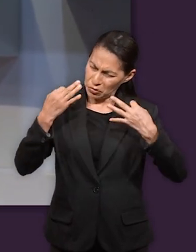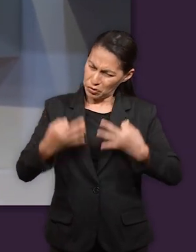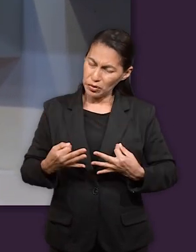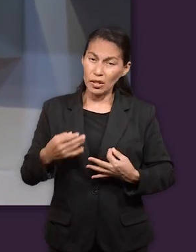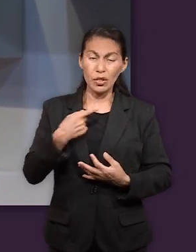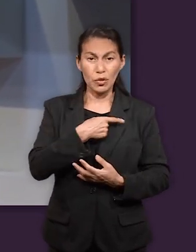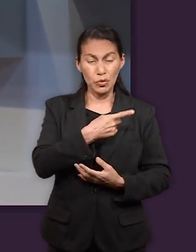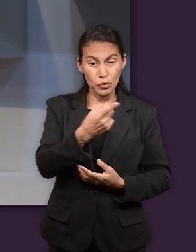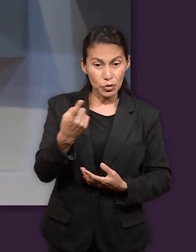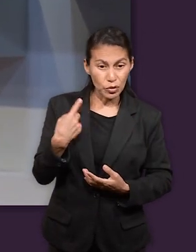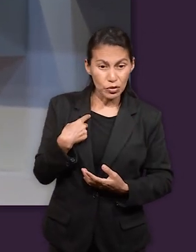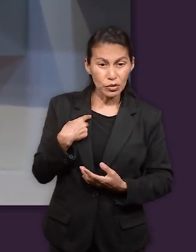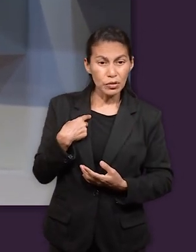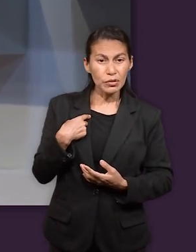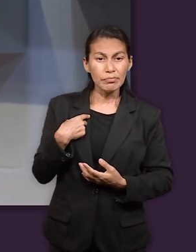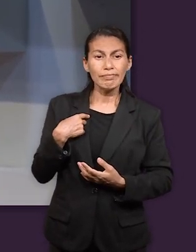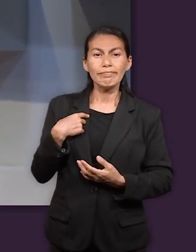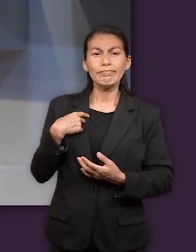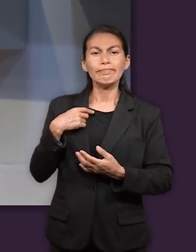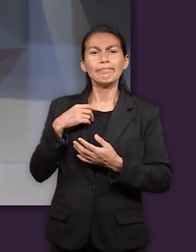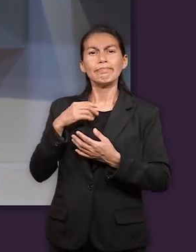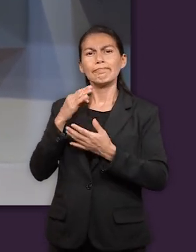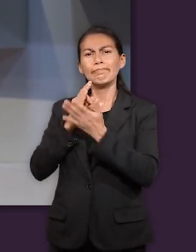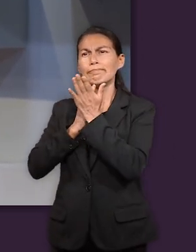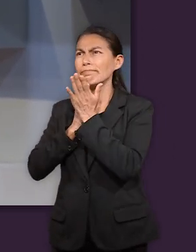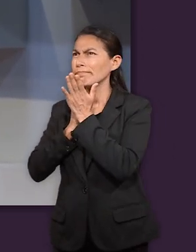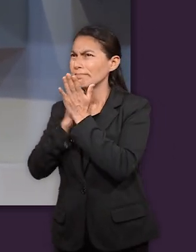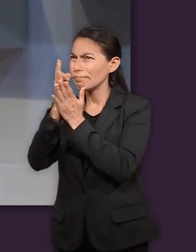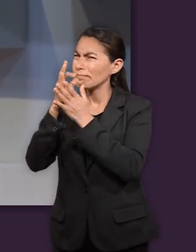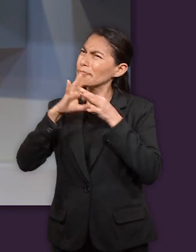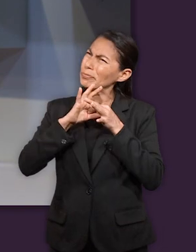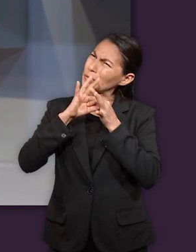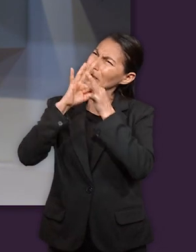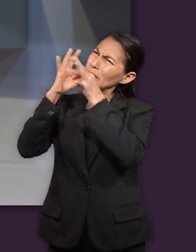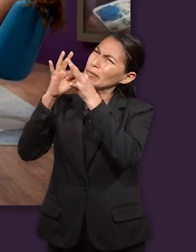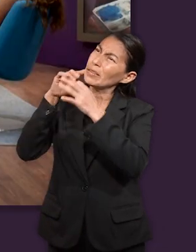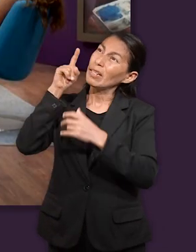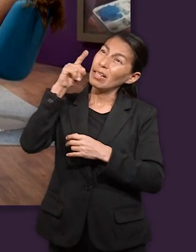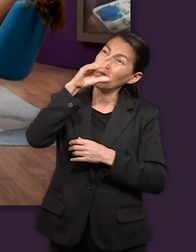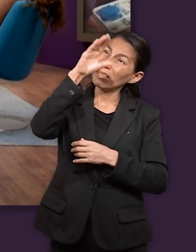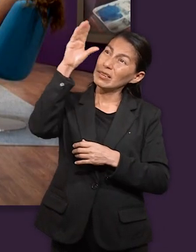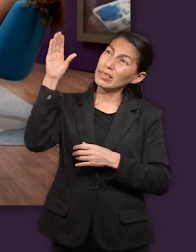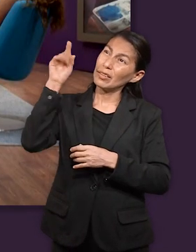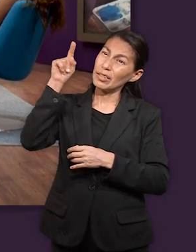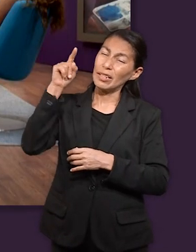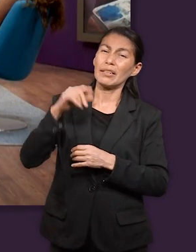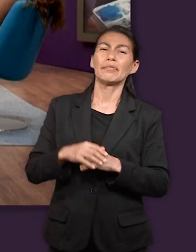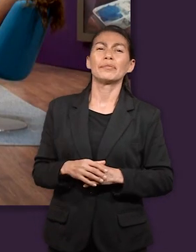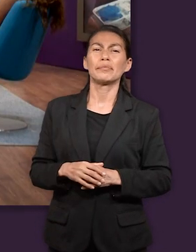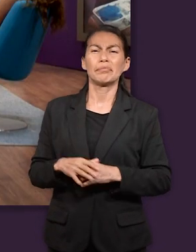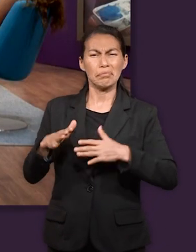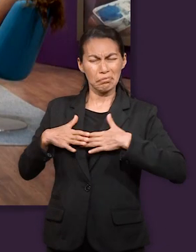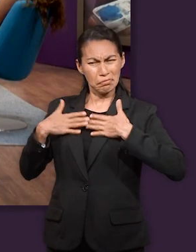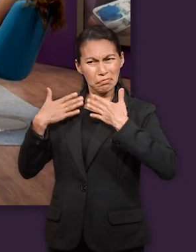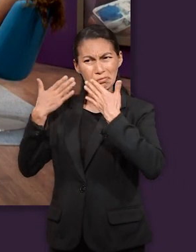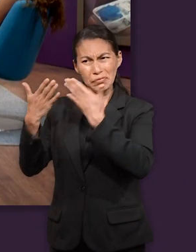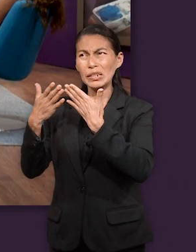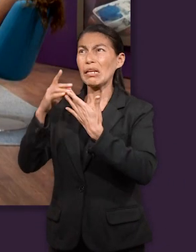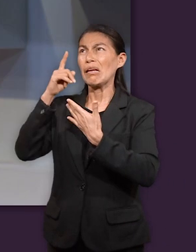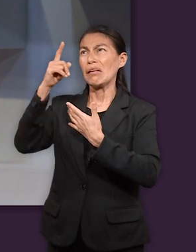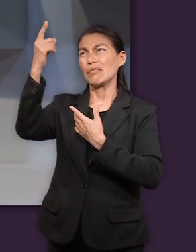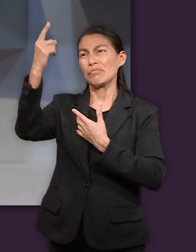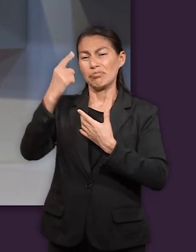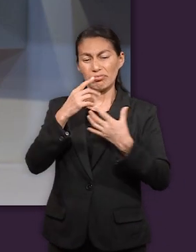también podemos tener nuestros ojos puestos en la en la cana celestial podemos tener nuestros ojos nuestra vista nuestro